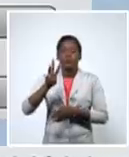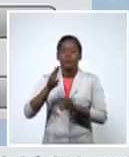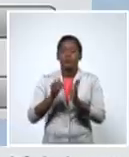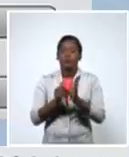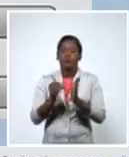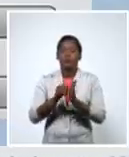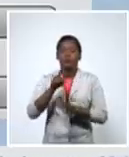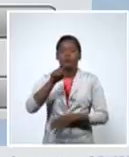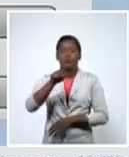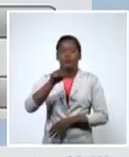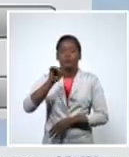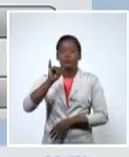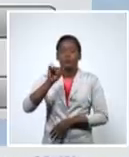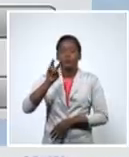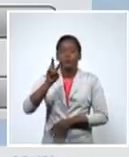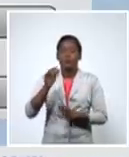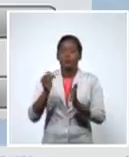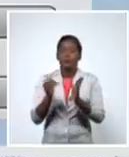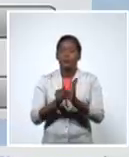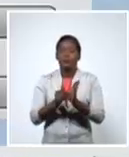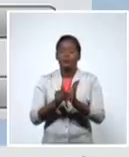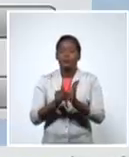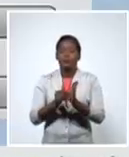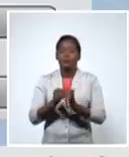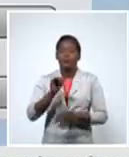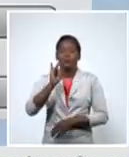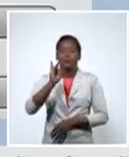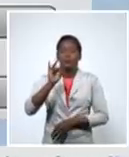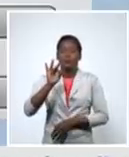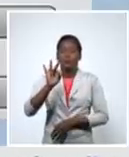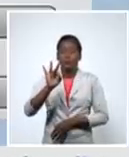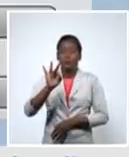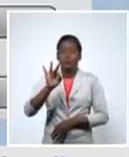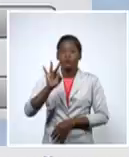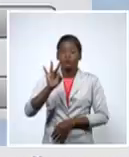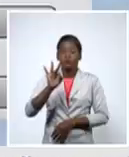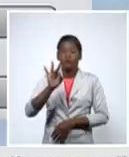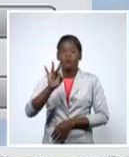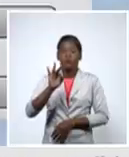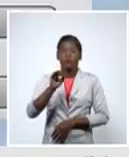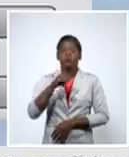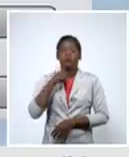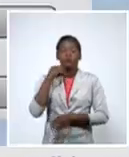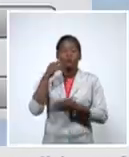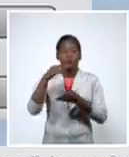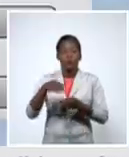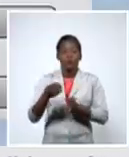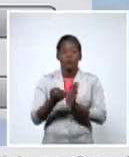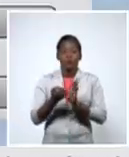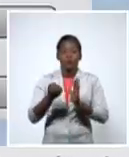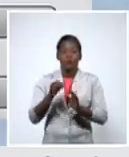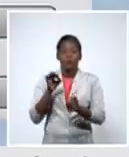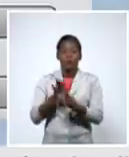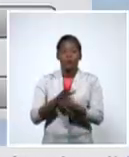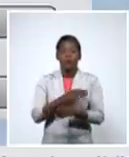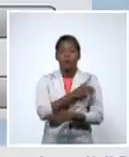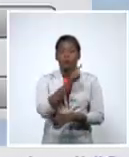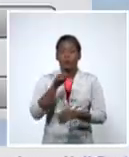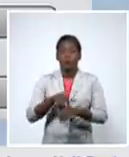162 mil 78 casos confirmados desde el inicio de la pandemia